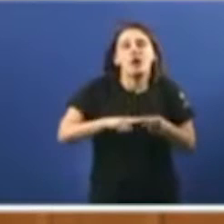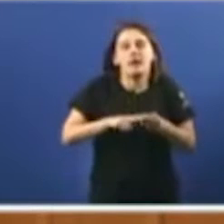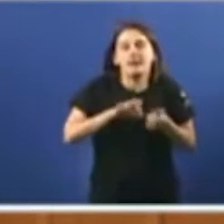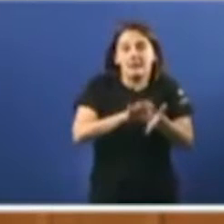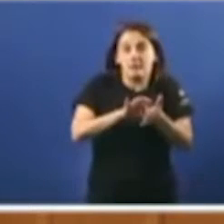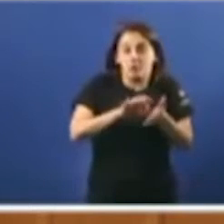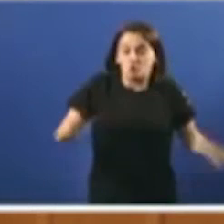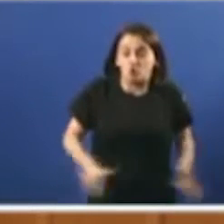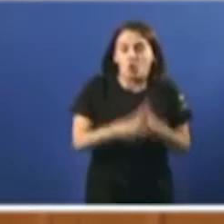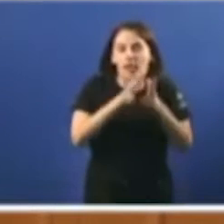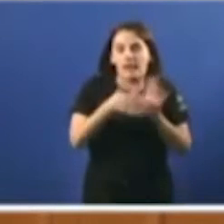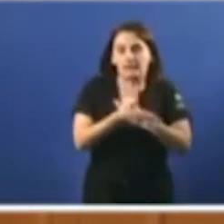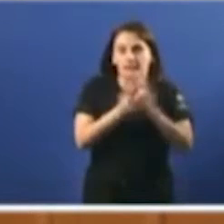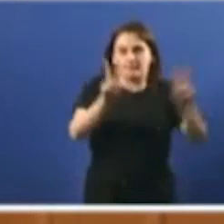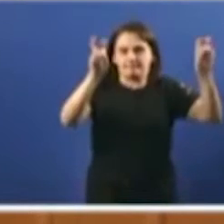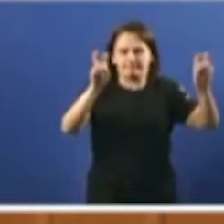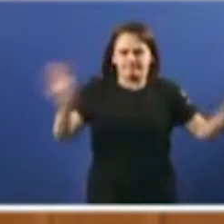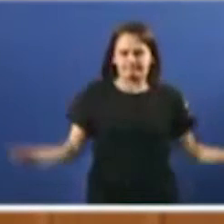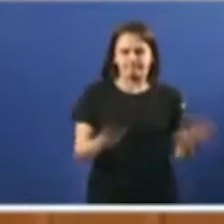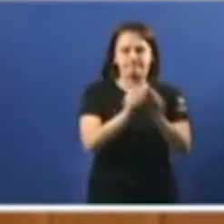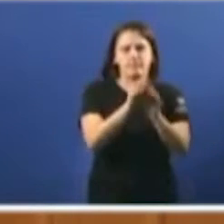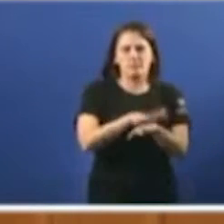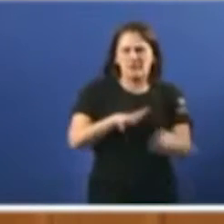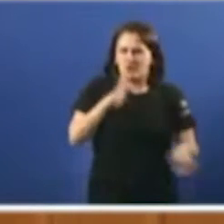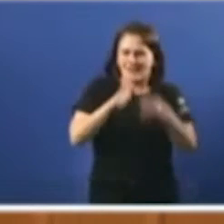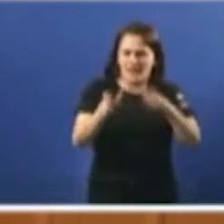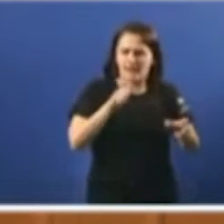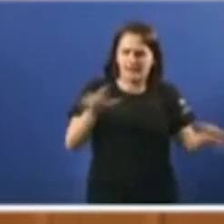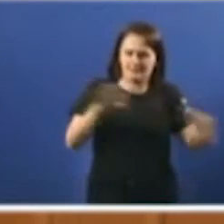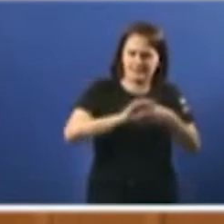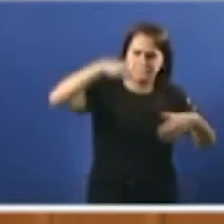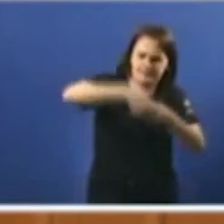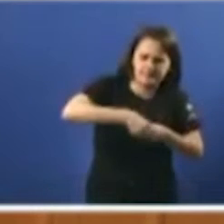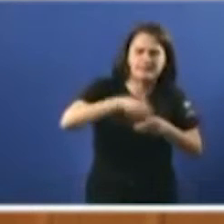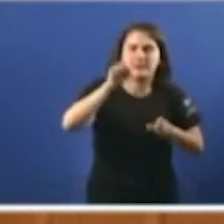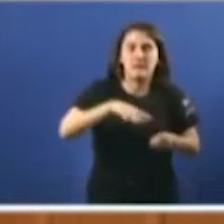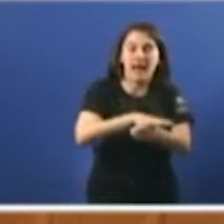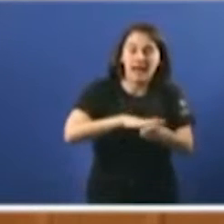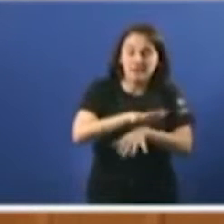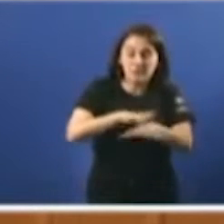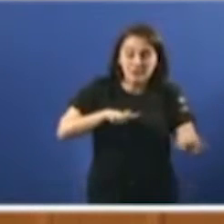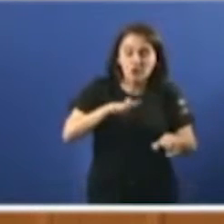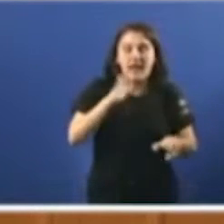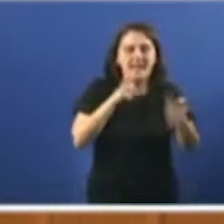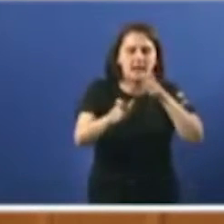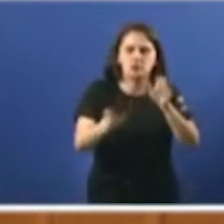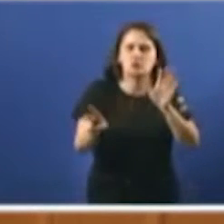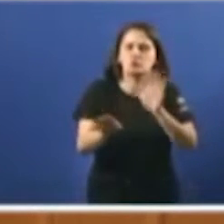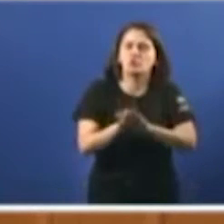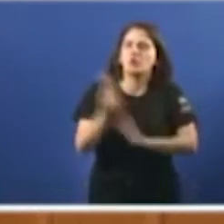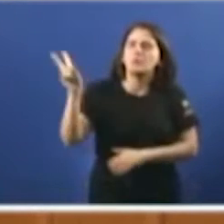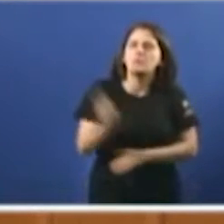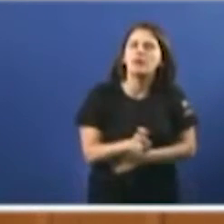sociais, unha das que aglutina a mi grande parte das queixas, área na que a maioría das queixas continúan vindo de